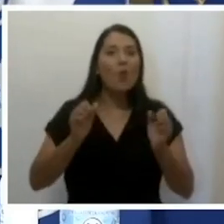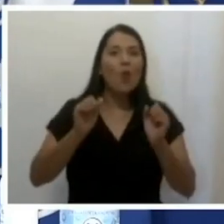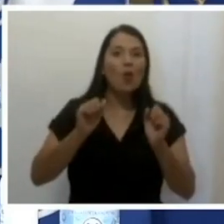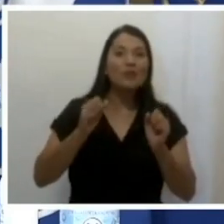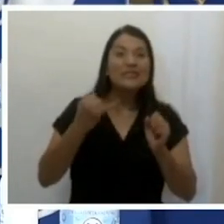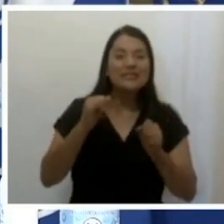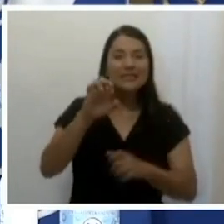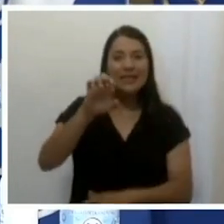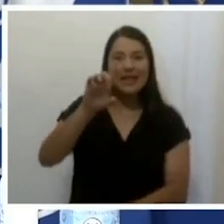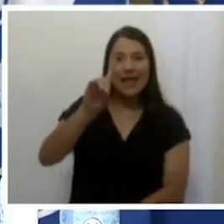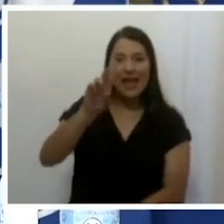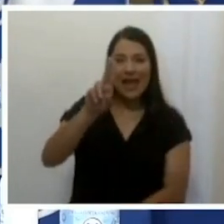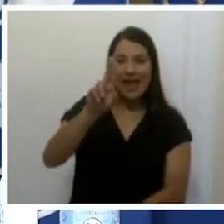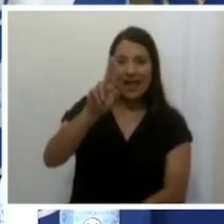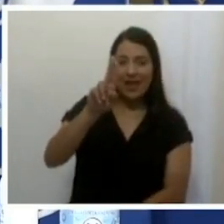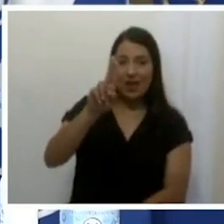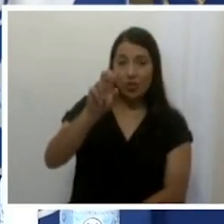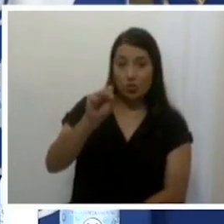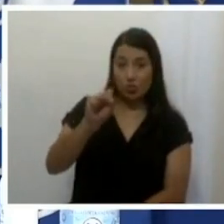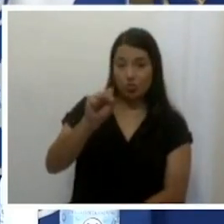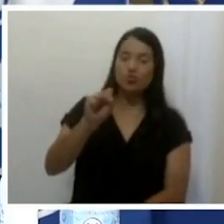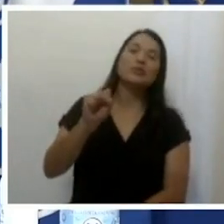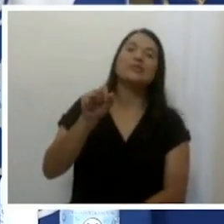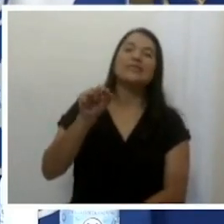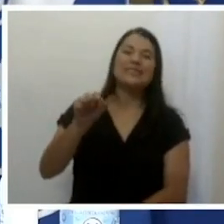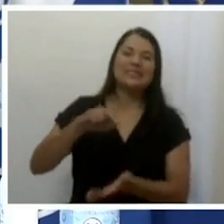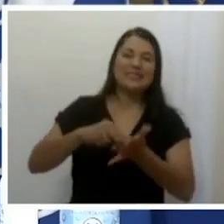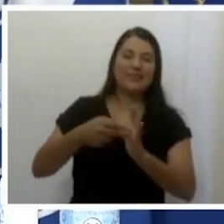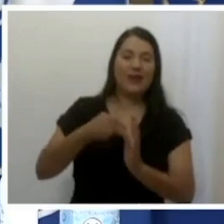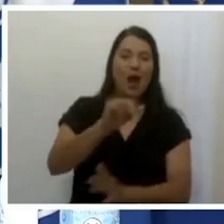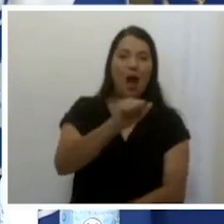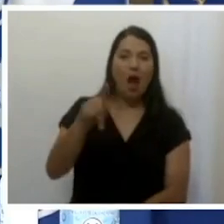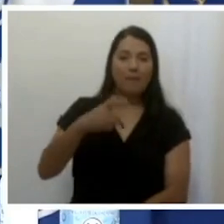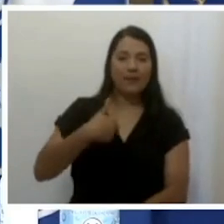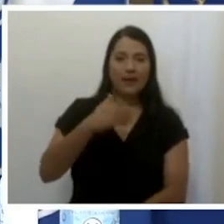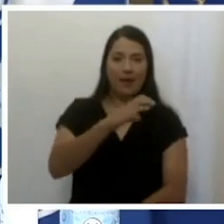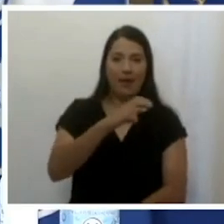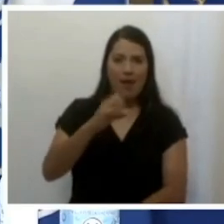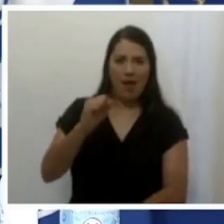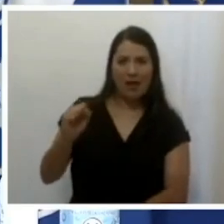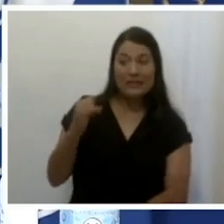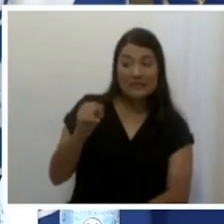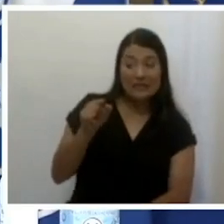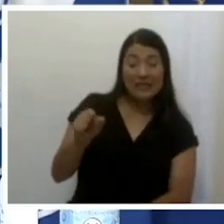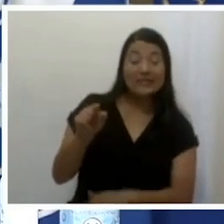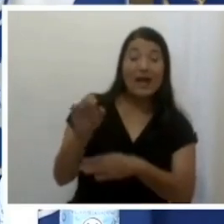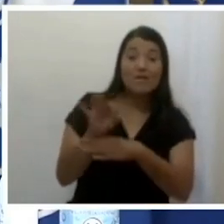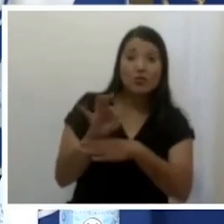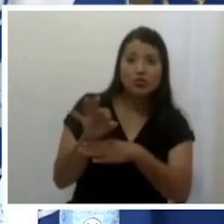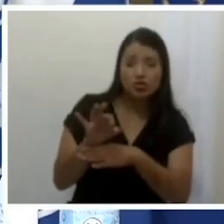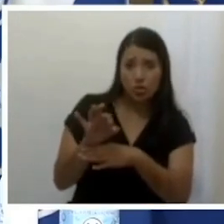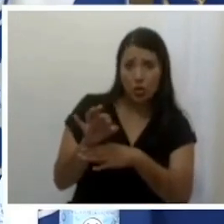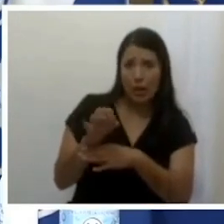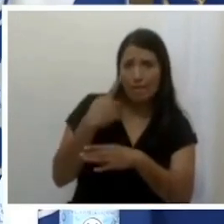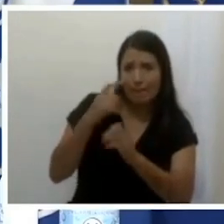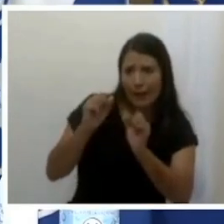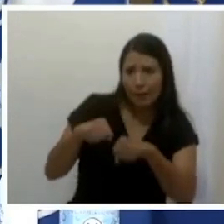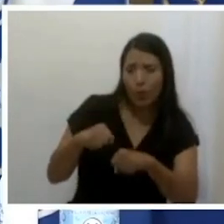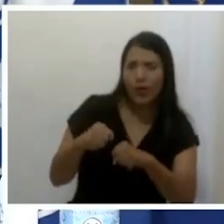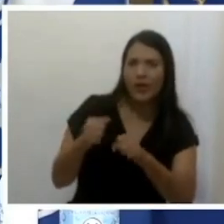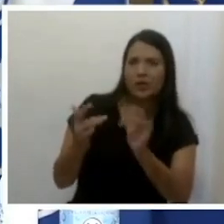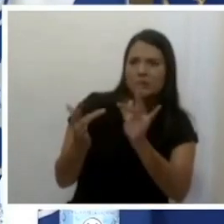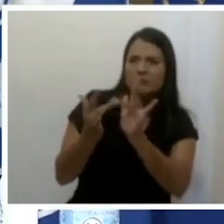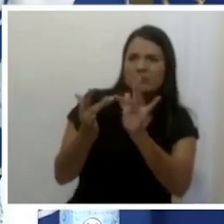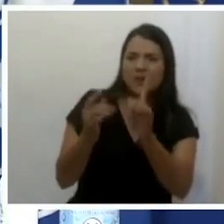EDUS. Nosotros estamos en un proceso de valoración de las tecnologías